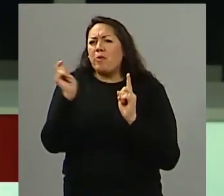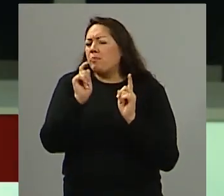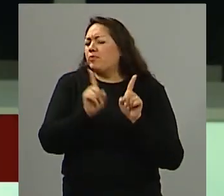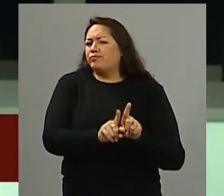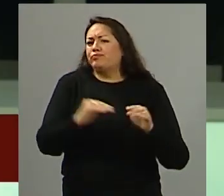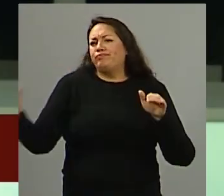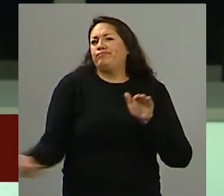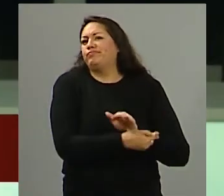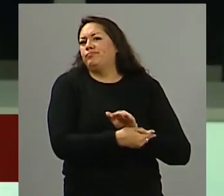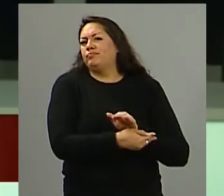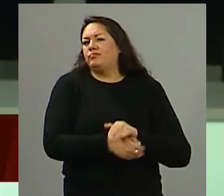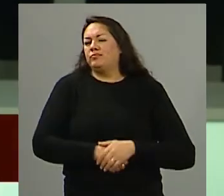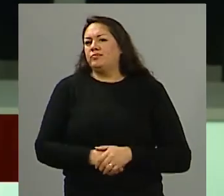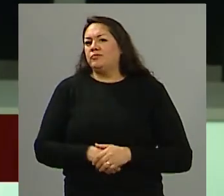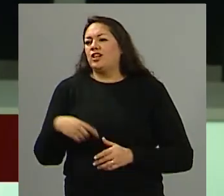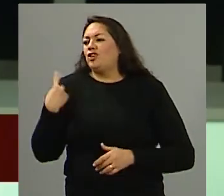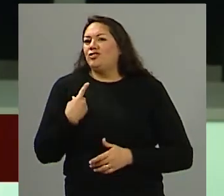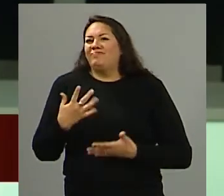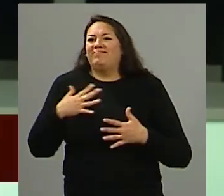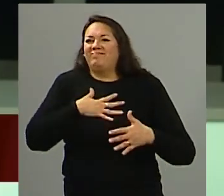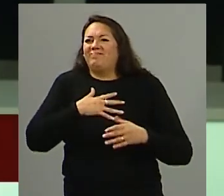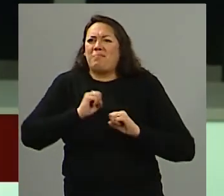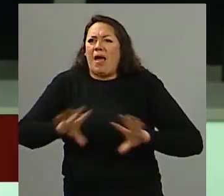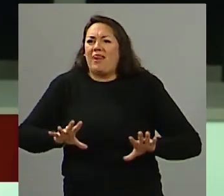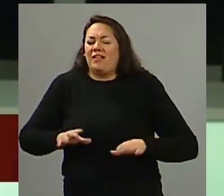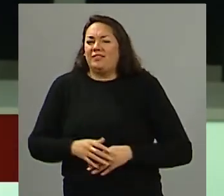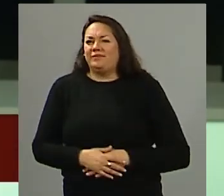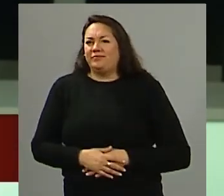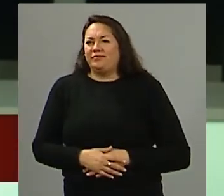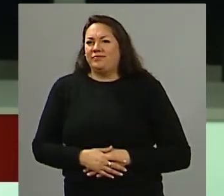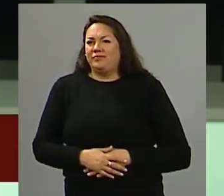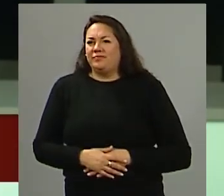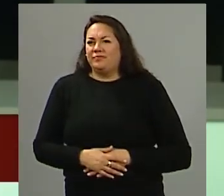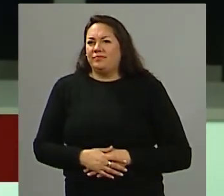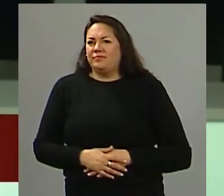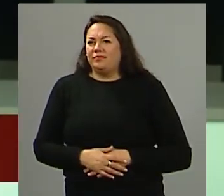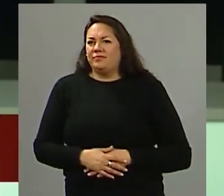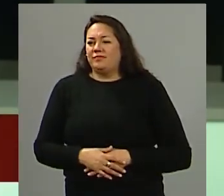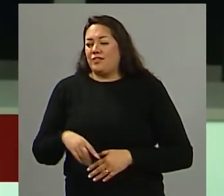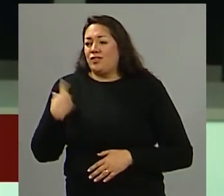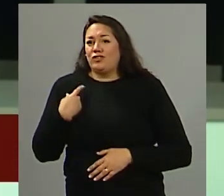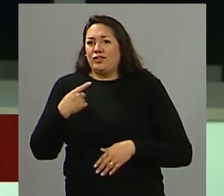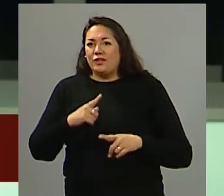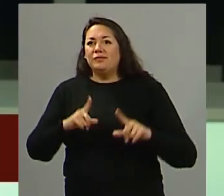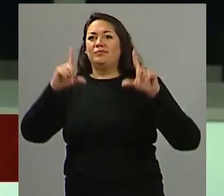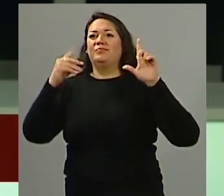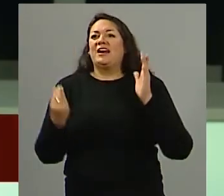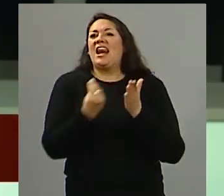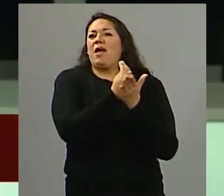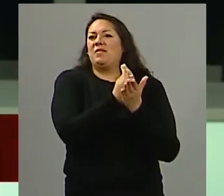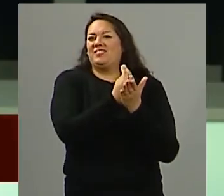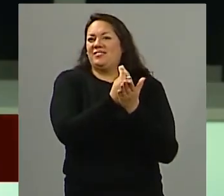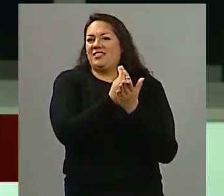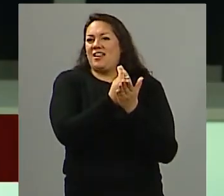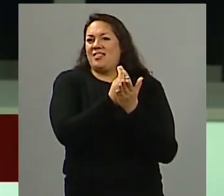es una tristeza muy muy grande para nosotros una tristeza porque también nosotros como representantes del pueblo de Mendoza pero sobre